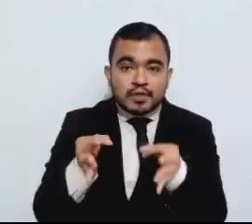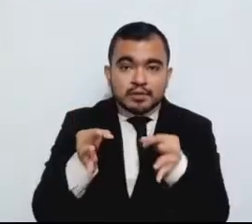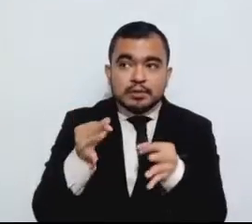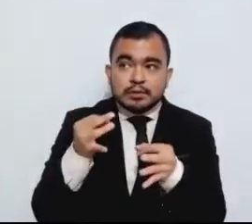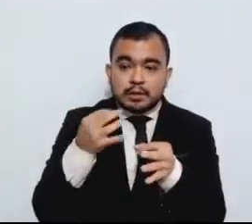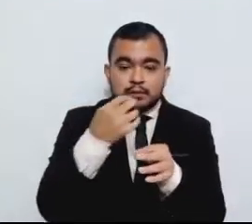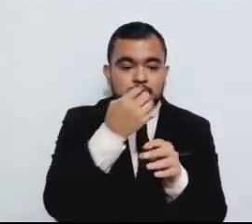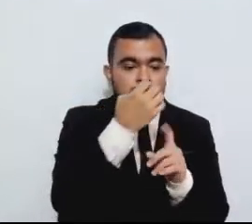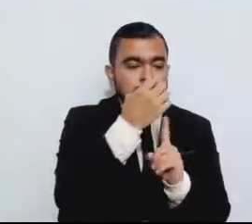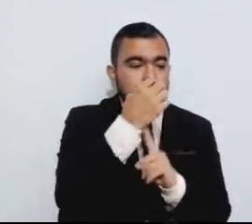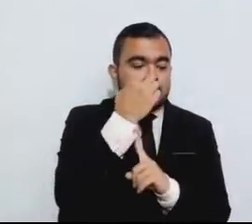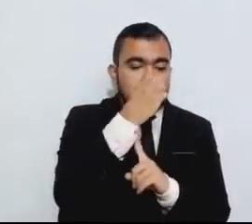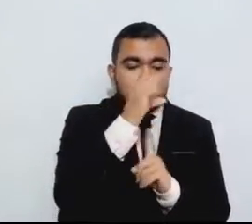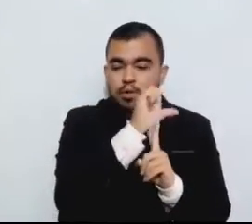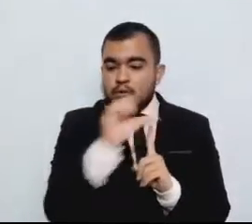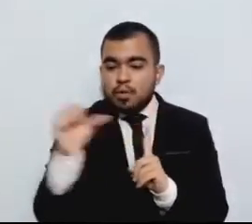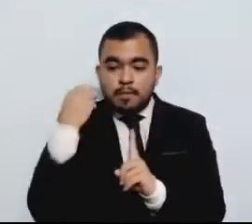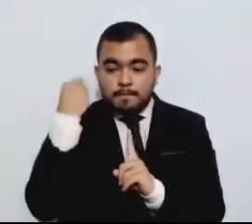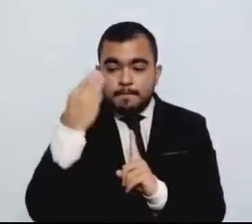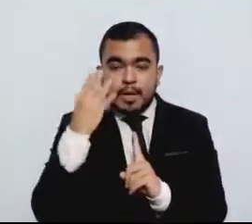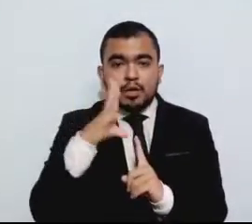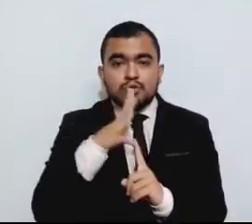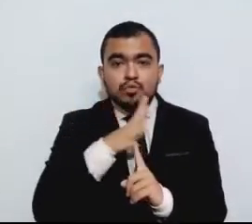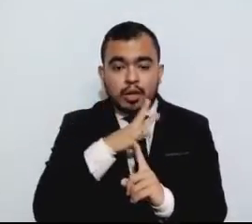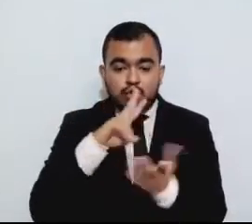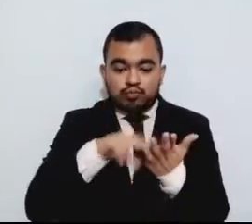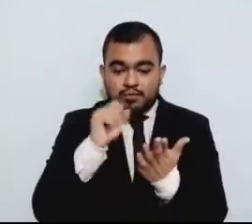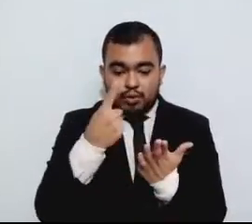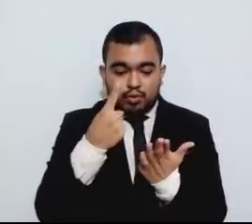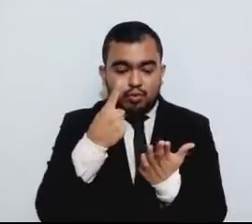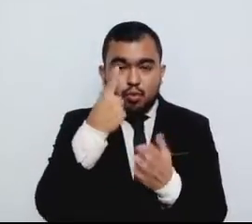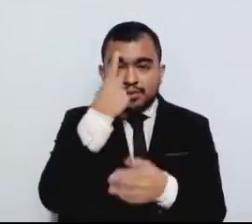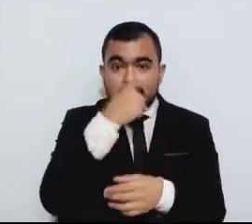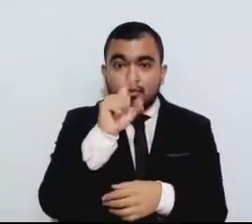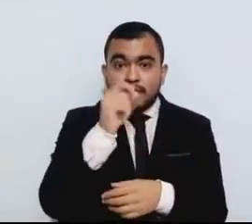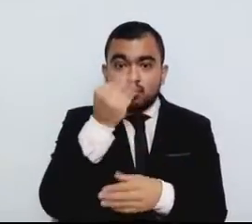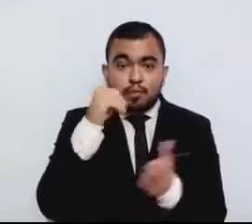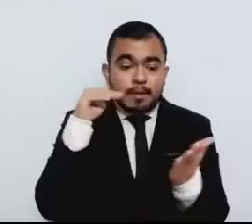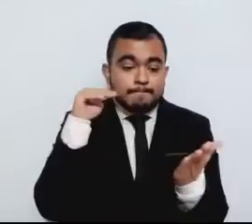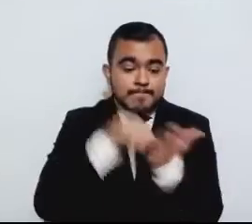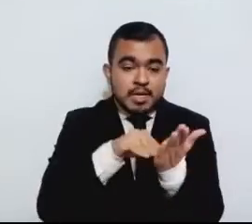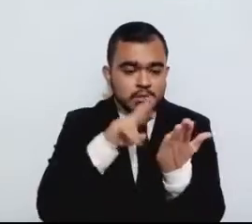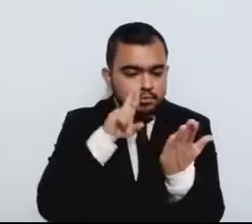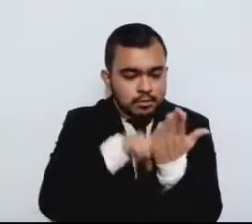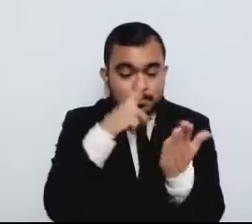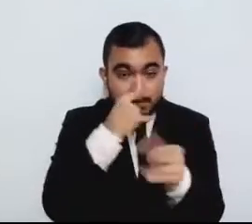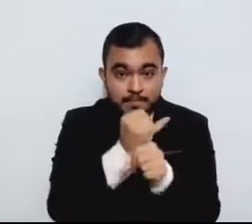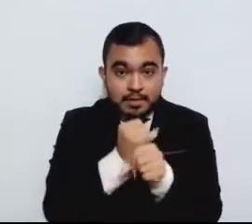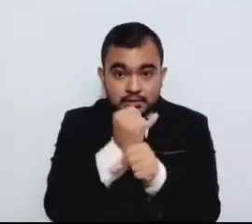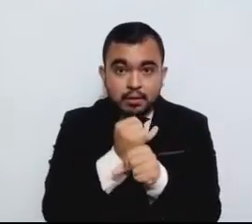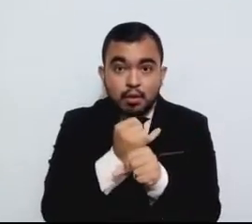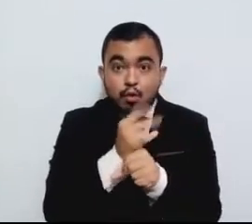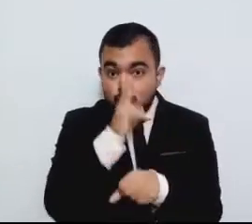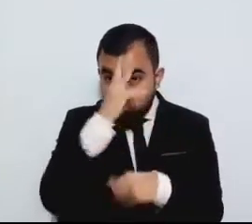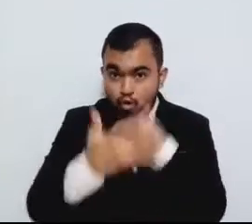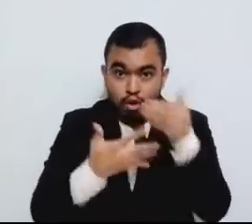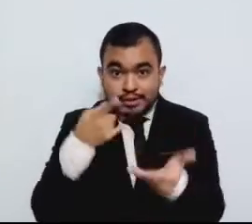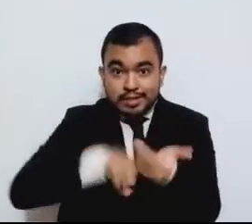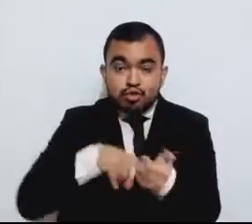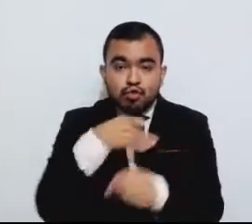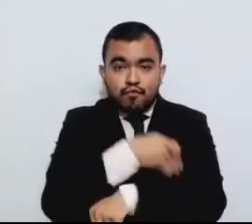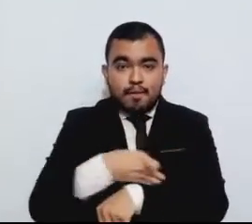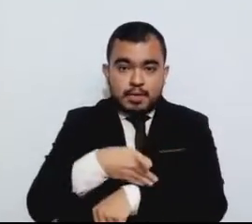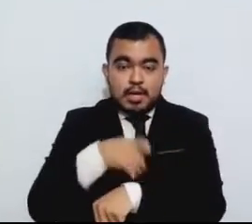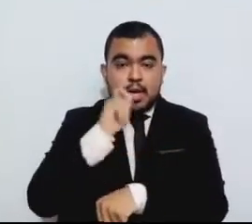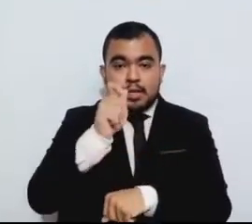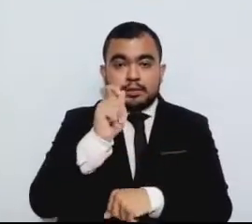20 carpetas de investigación por violencia familiar. Esto representó un aumento del 24 por